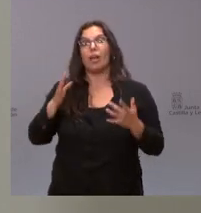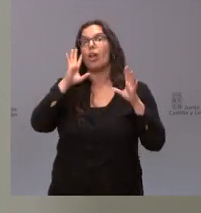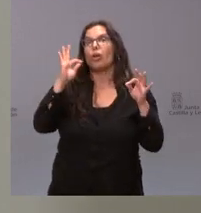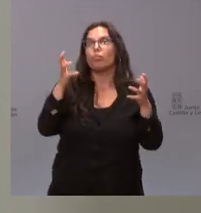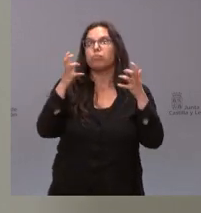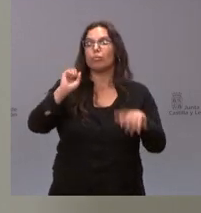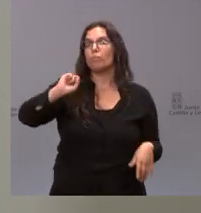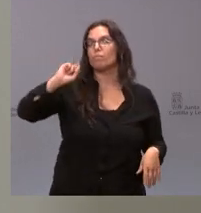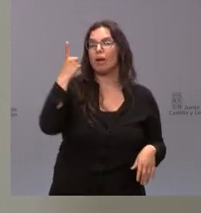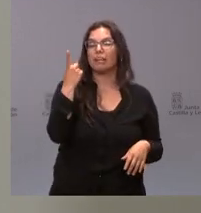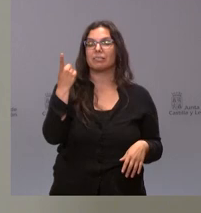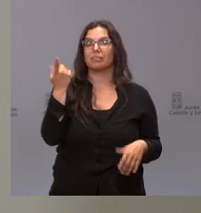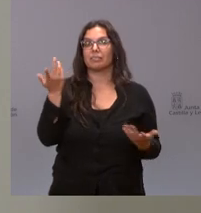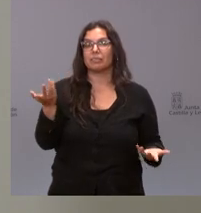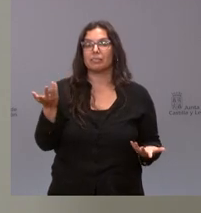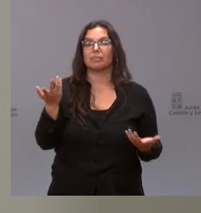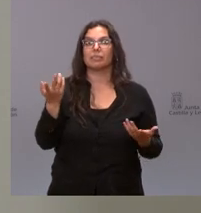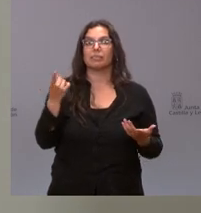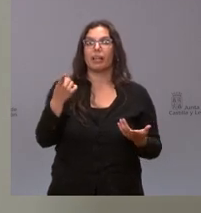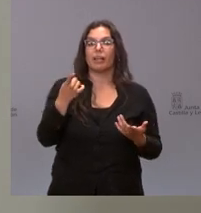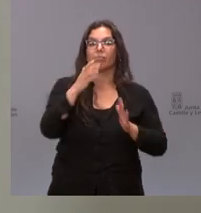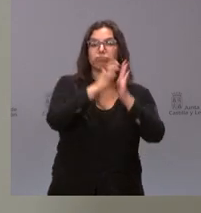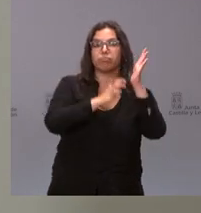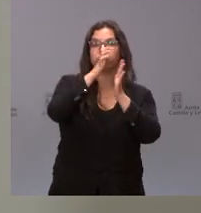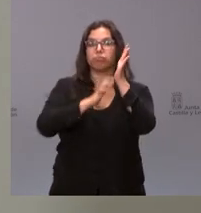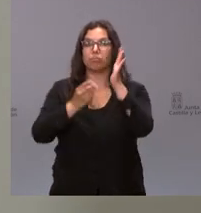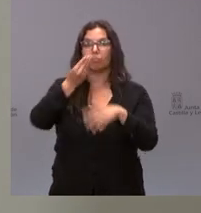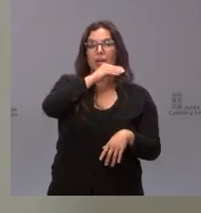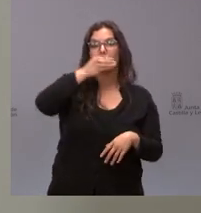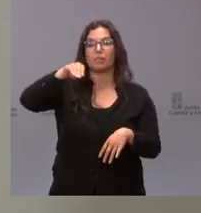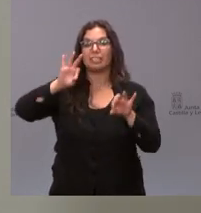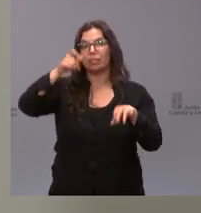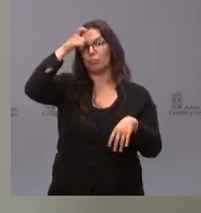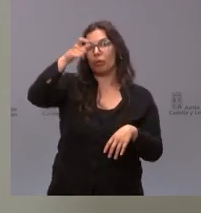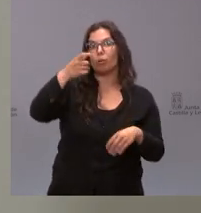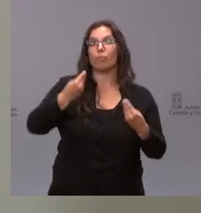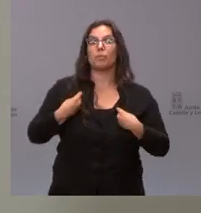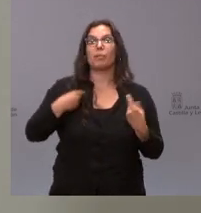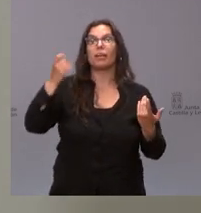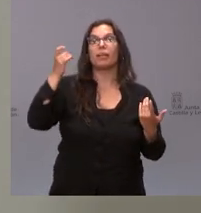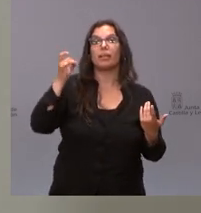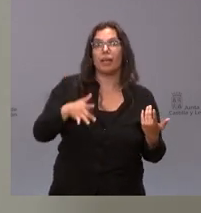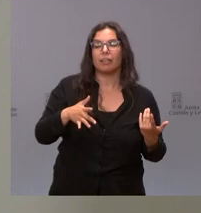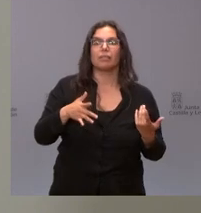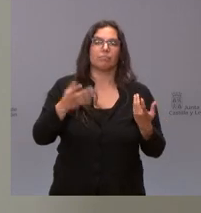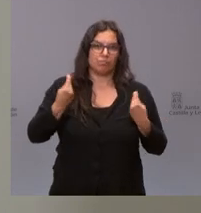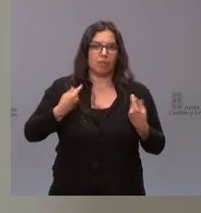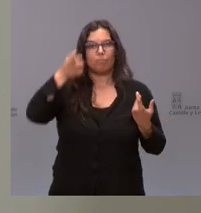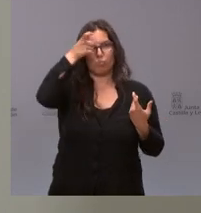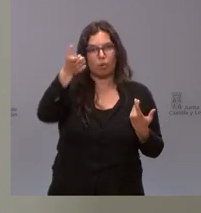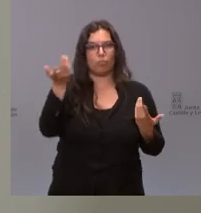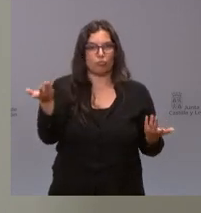específicamente de estas deducciones adicionales para el mundo rural? las personas que viven en el mundo rural desde el punto de vista